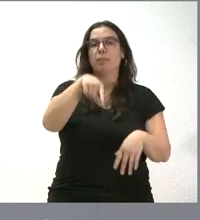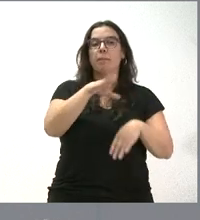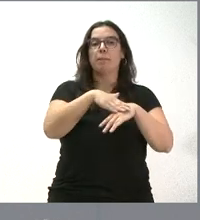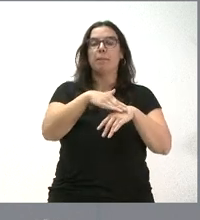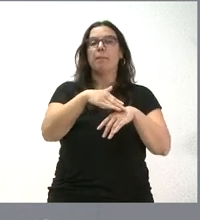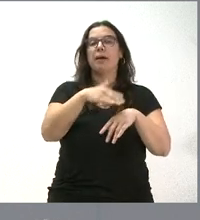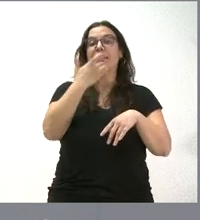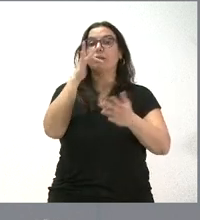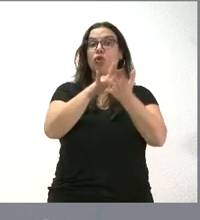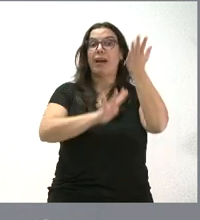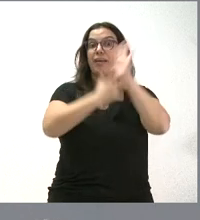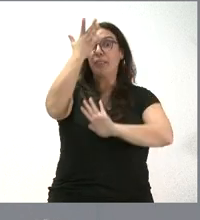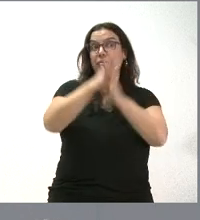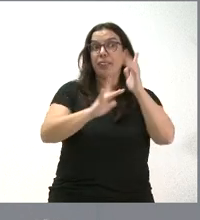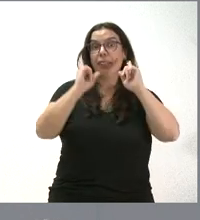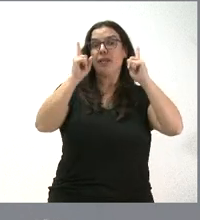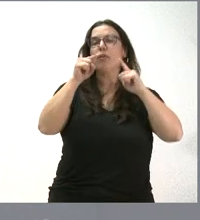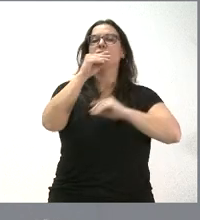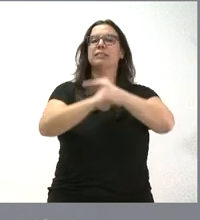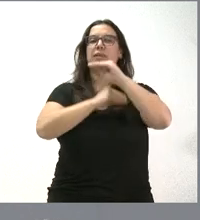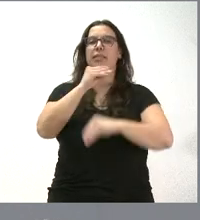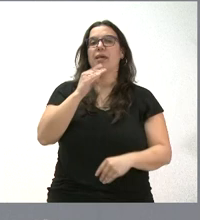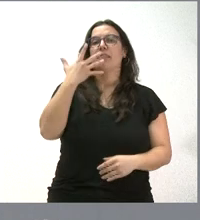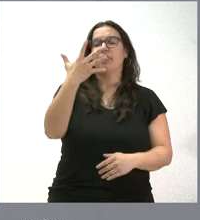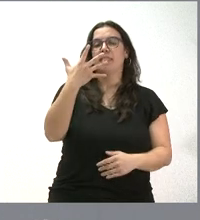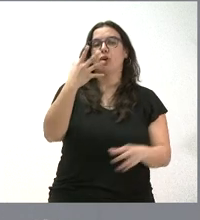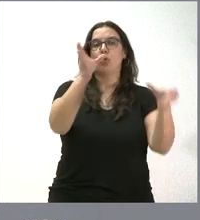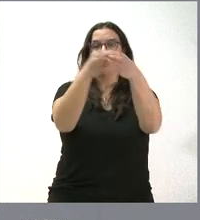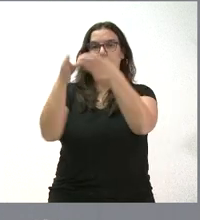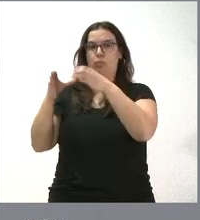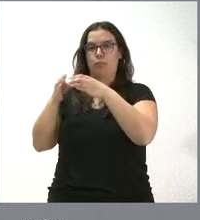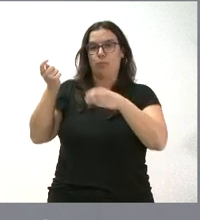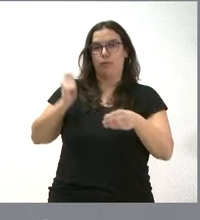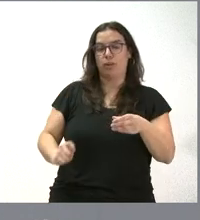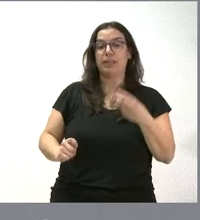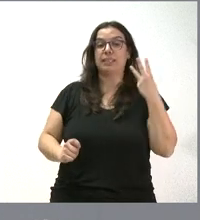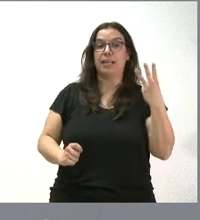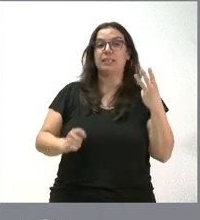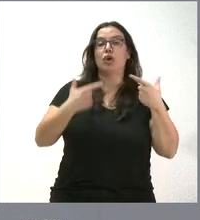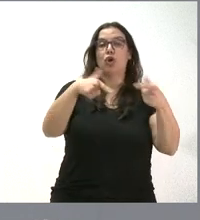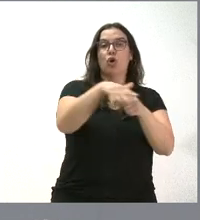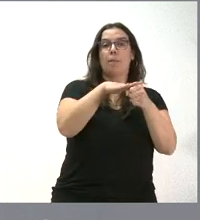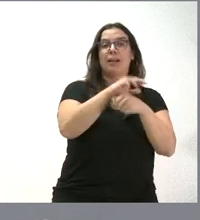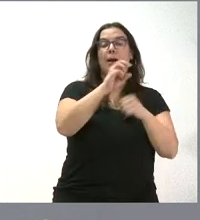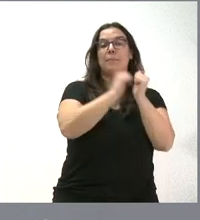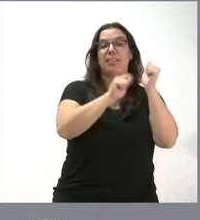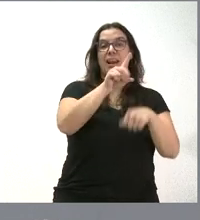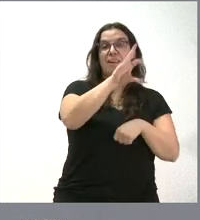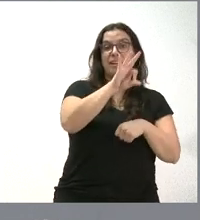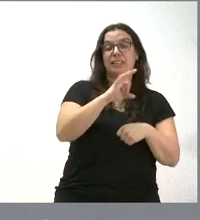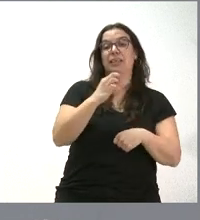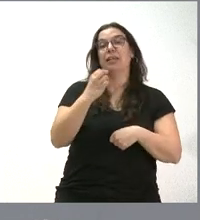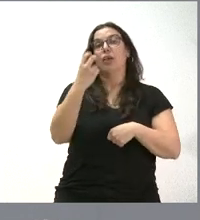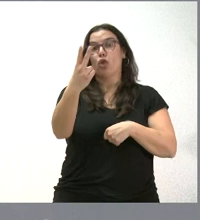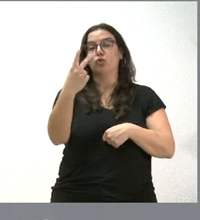eventual incendio y se van a ejecutar por cinco cuadrillas, tres de ellas en la comarca de Piedralaves y las otras dos respectivamente en las